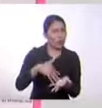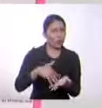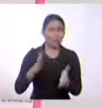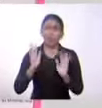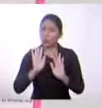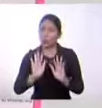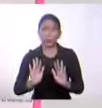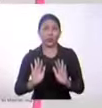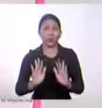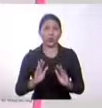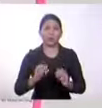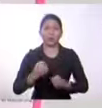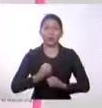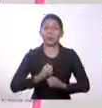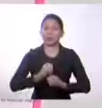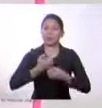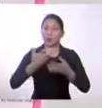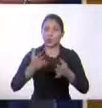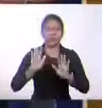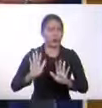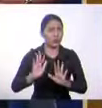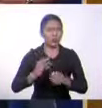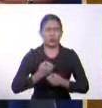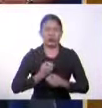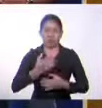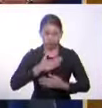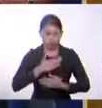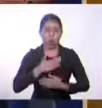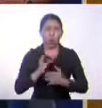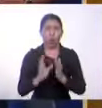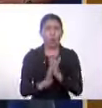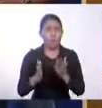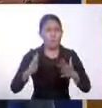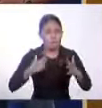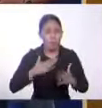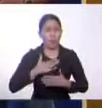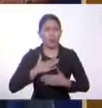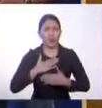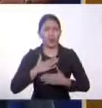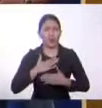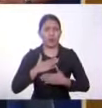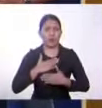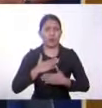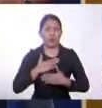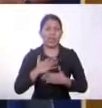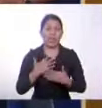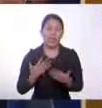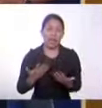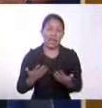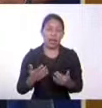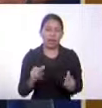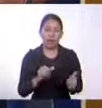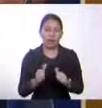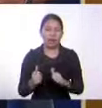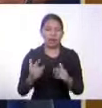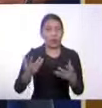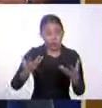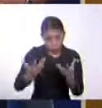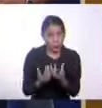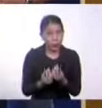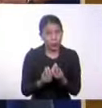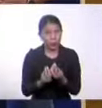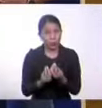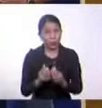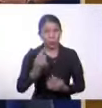manifiestan de una forma, ellos hacen suya su cultura, pero algunas veces, por ser en menor cantidad,